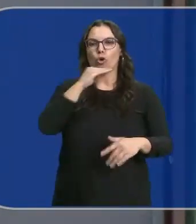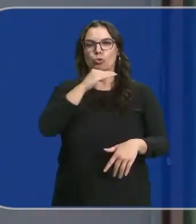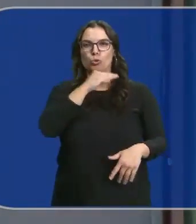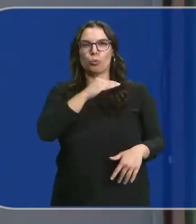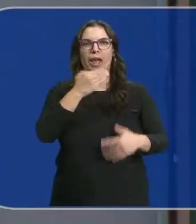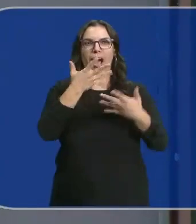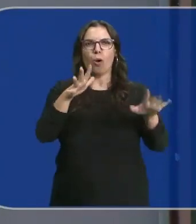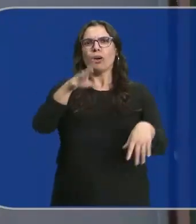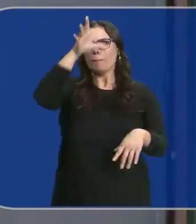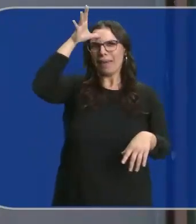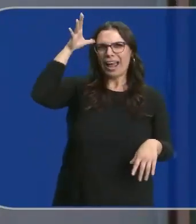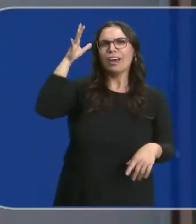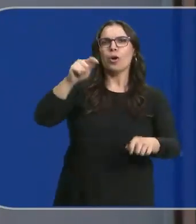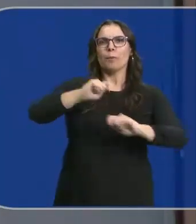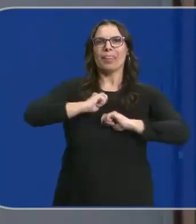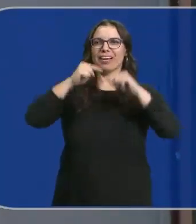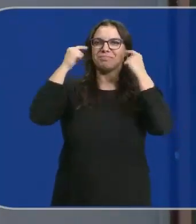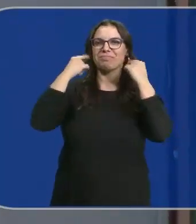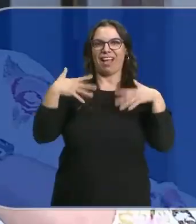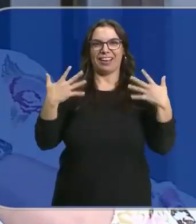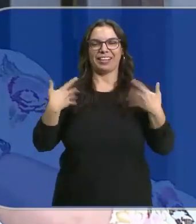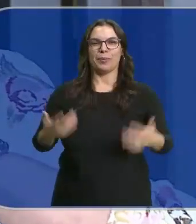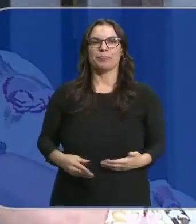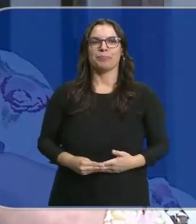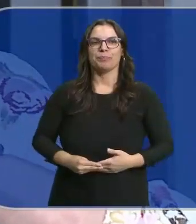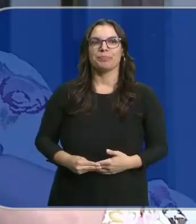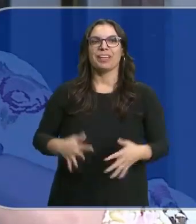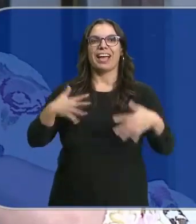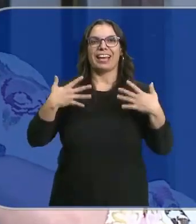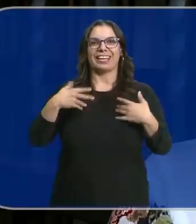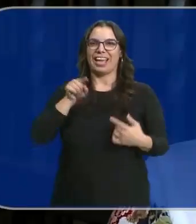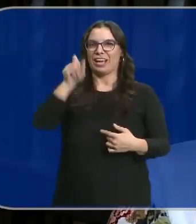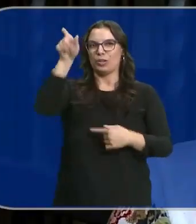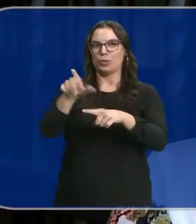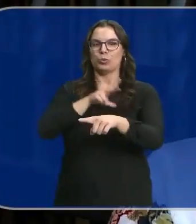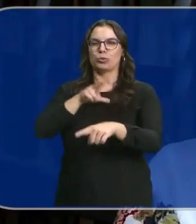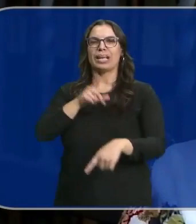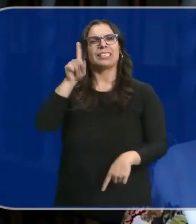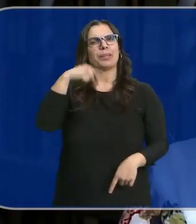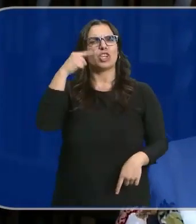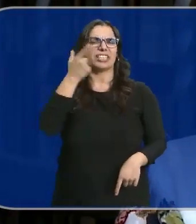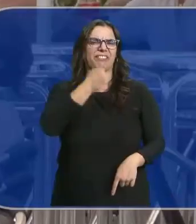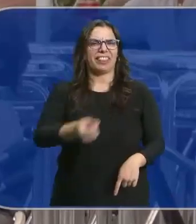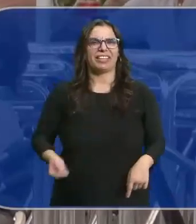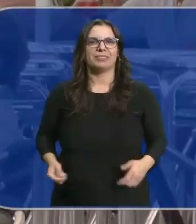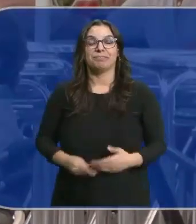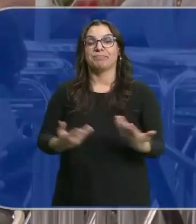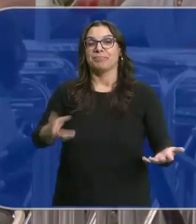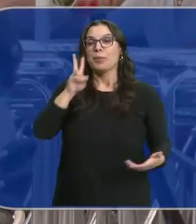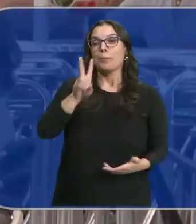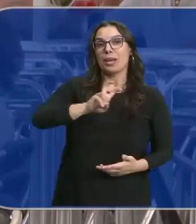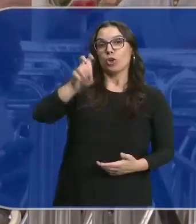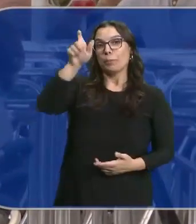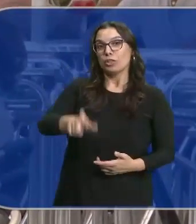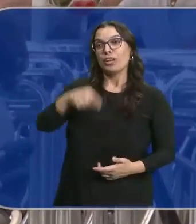octubre, que desprenden alegría. Para alegría, la que desprende usted. También somos de sonrisa fácil. Y es que ver